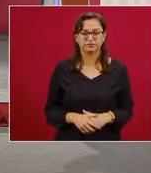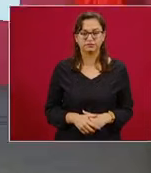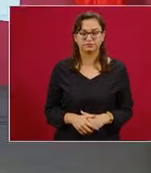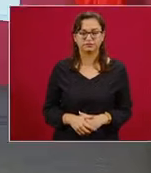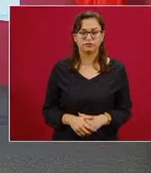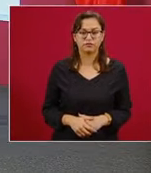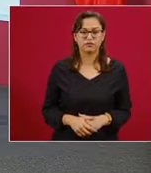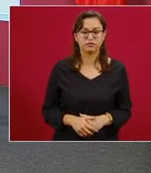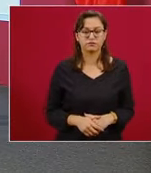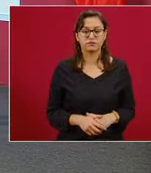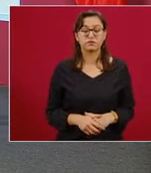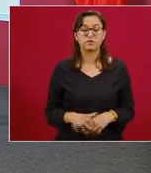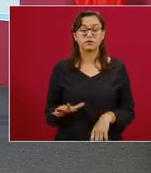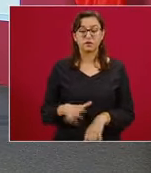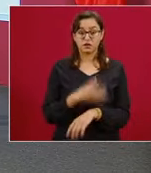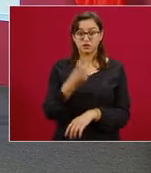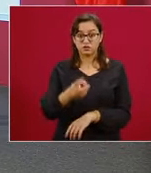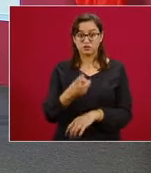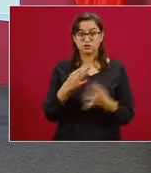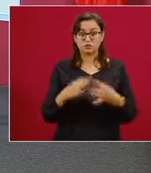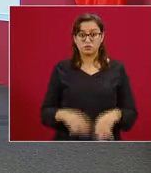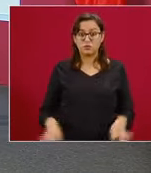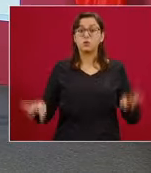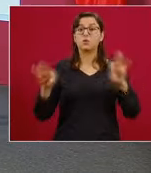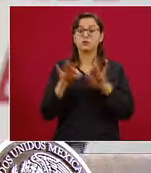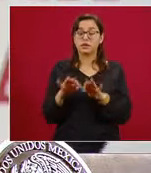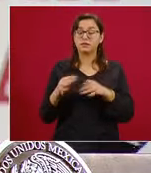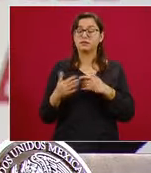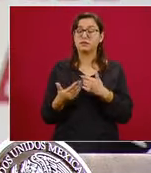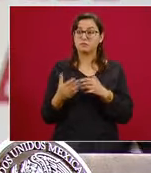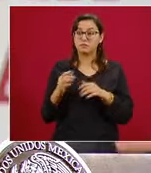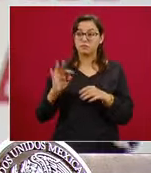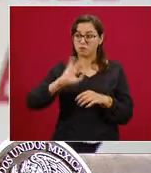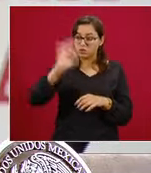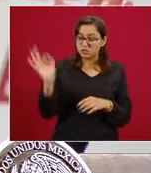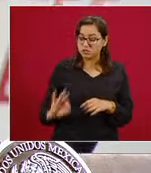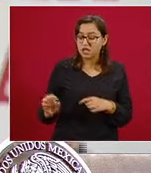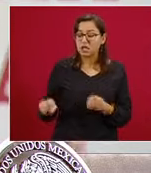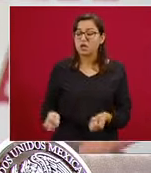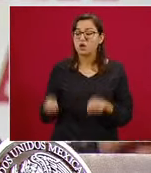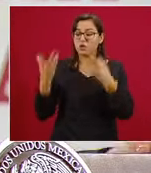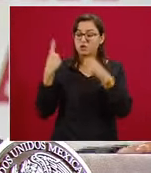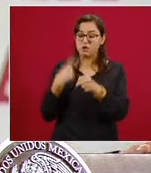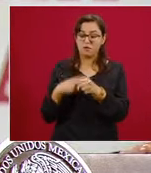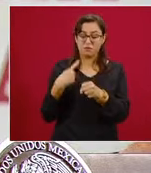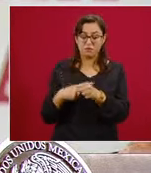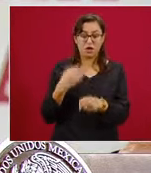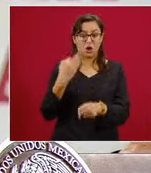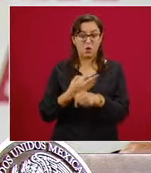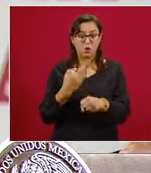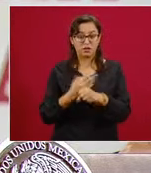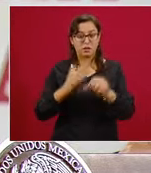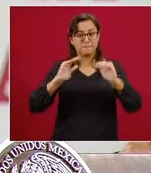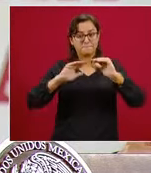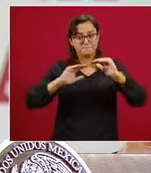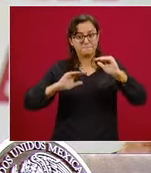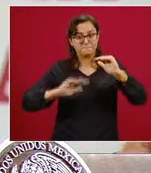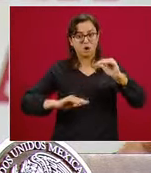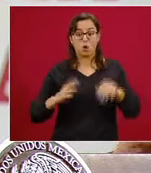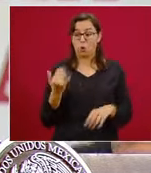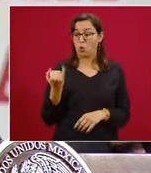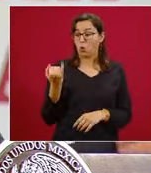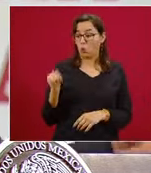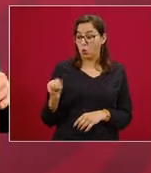importancia de este índice es que conforme va cambiando ahora a la baja desde la última semana de